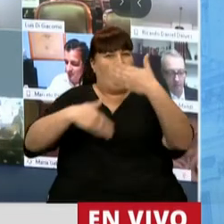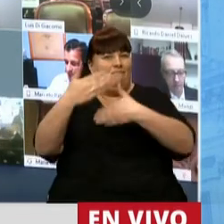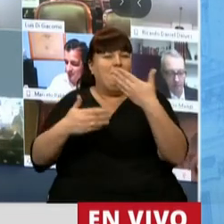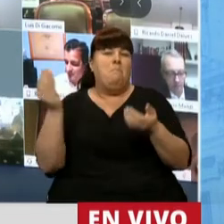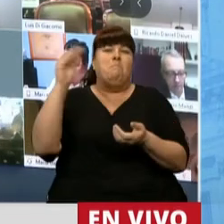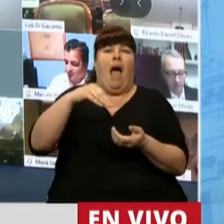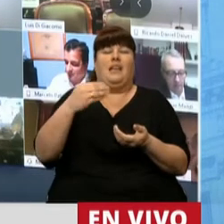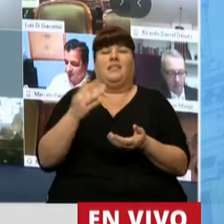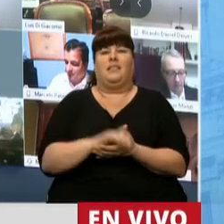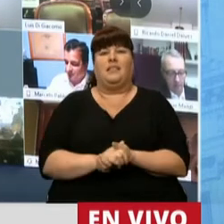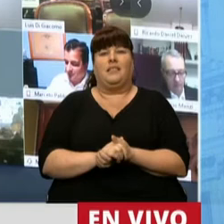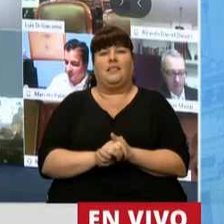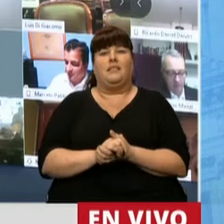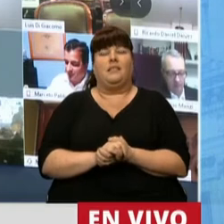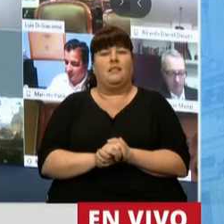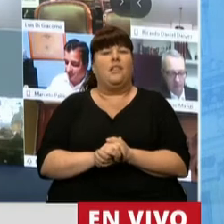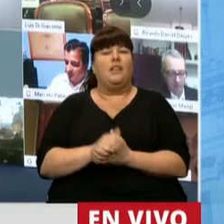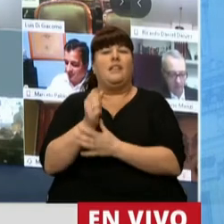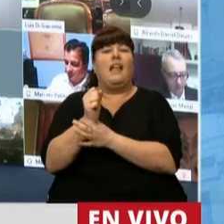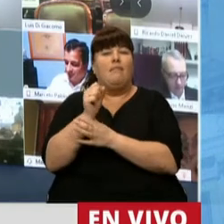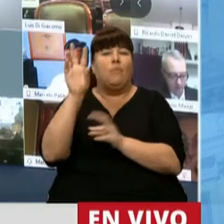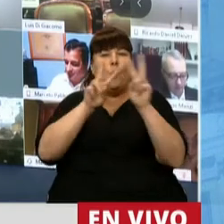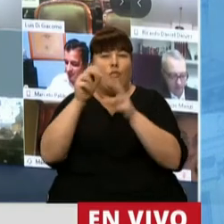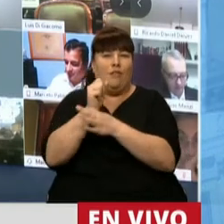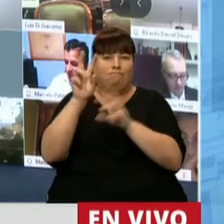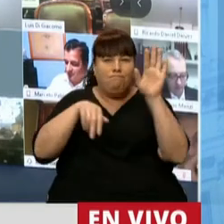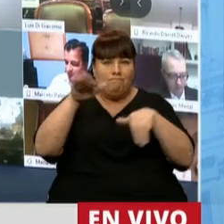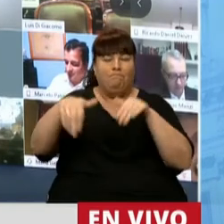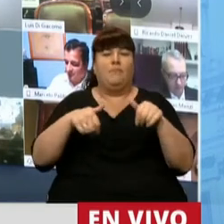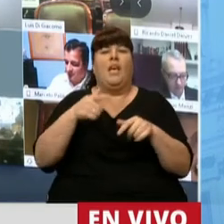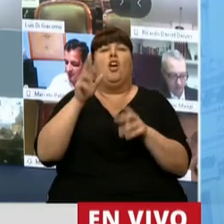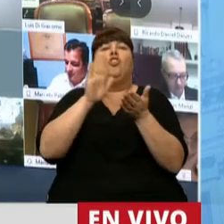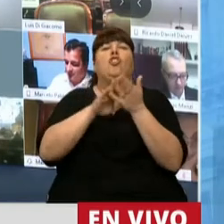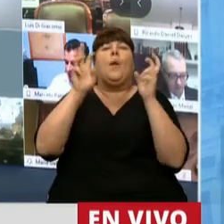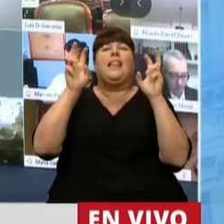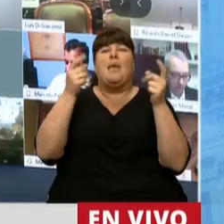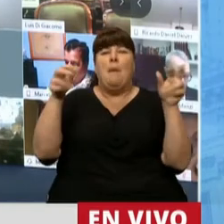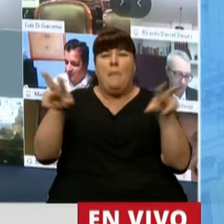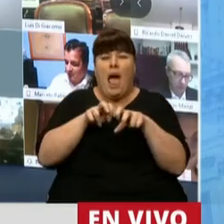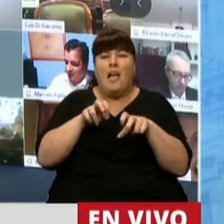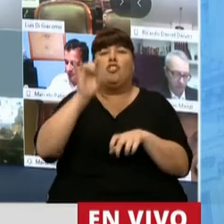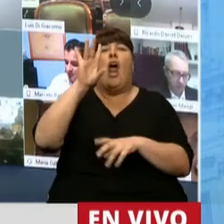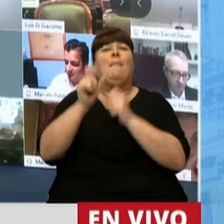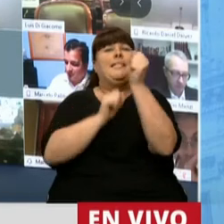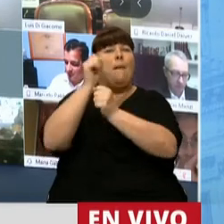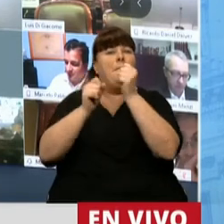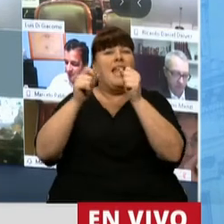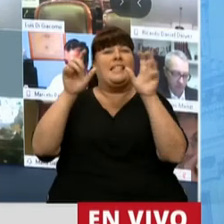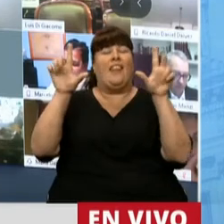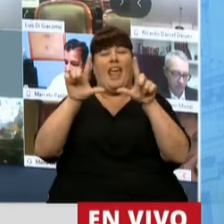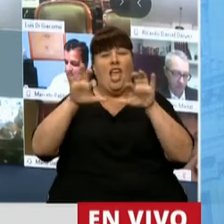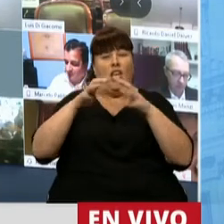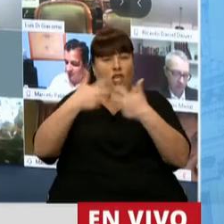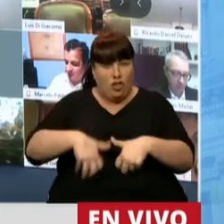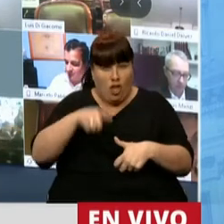agregando valor desde el talento. En términos de facturación, solamente las empresas de software,